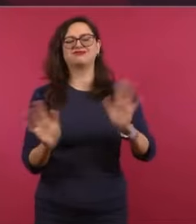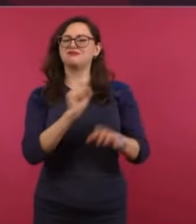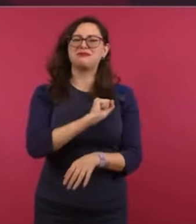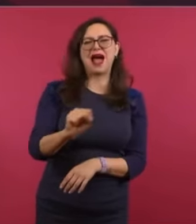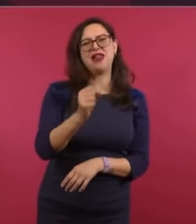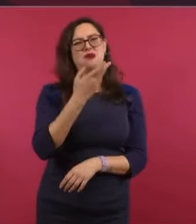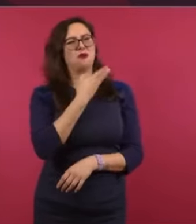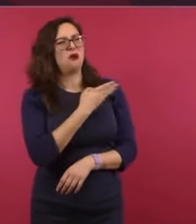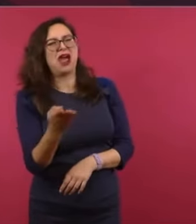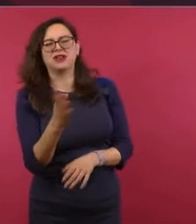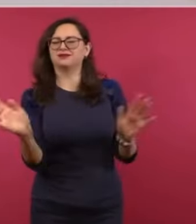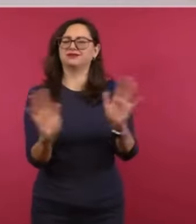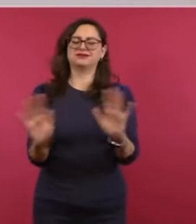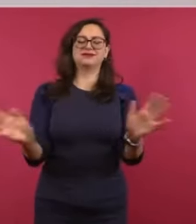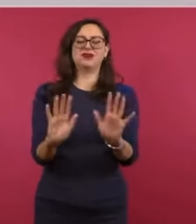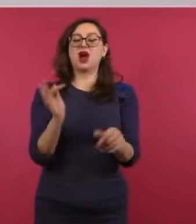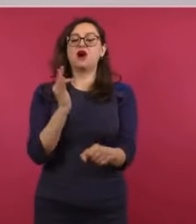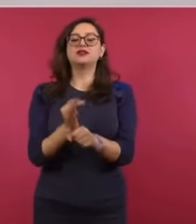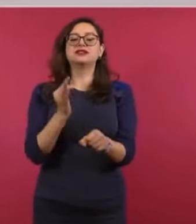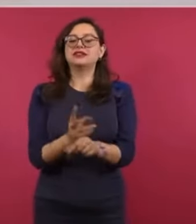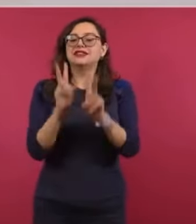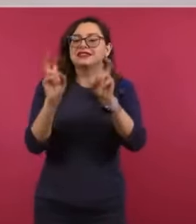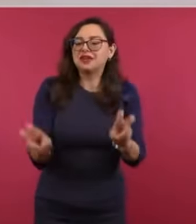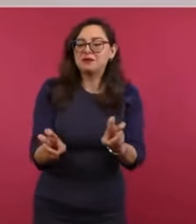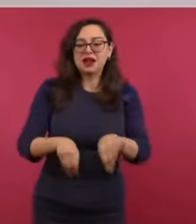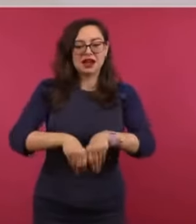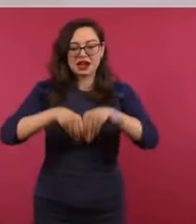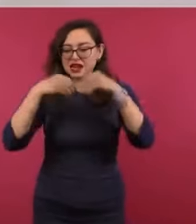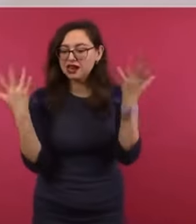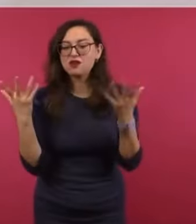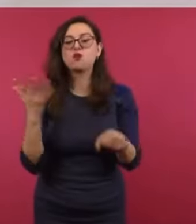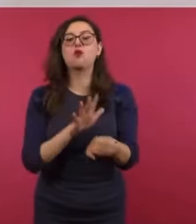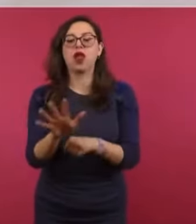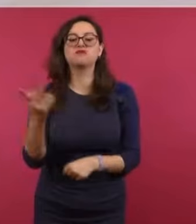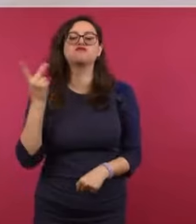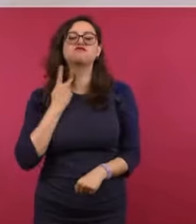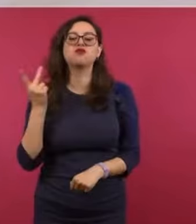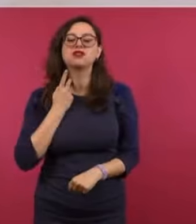de buenos y malos. No, este es un asunto que tiene que ver con una realidad política,